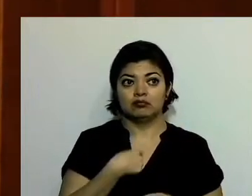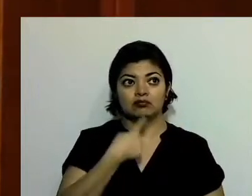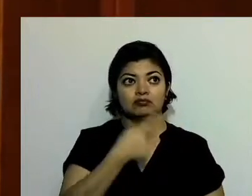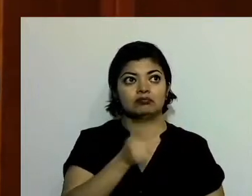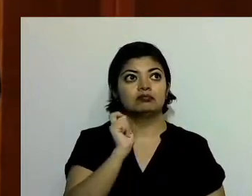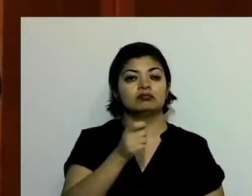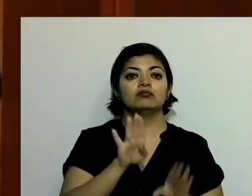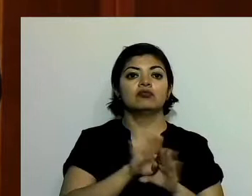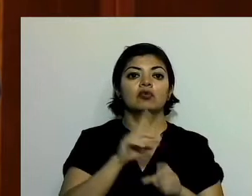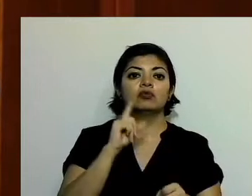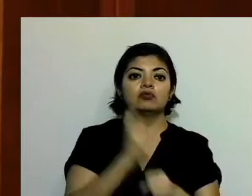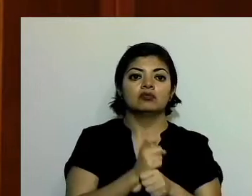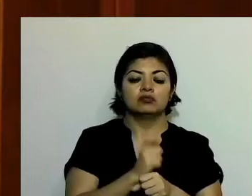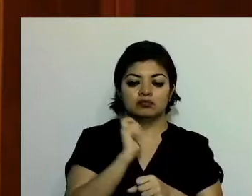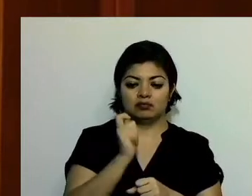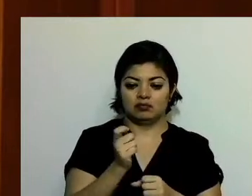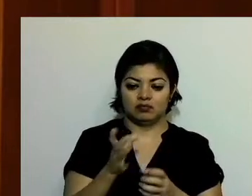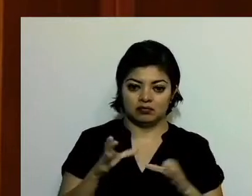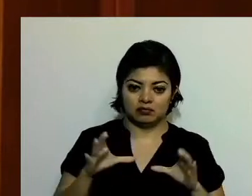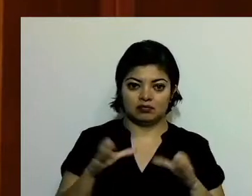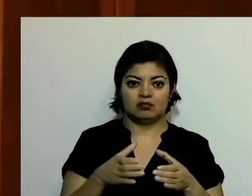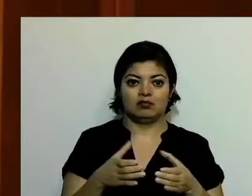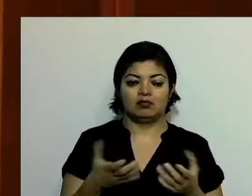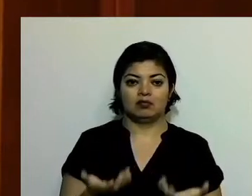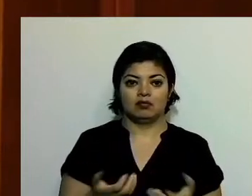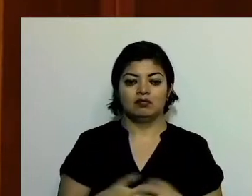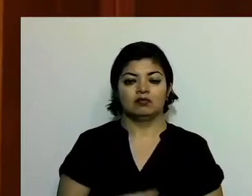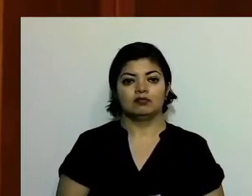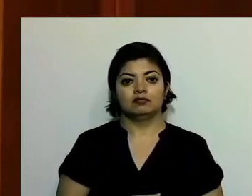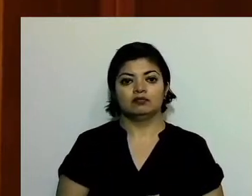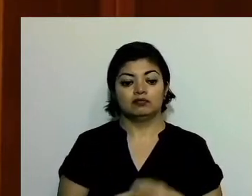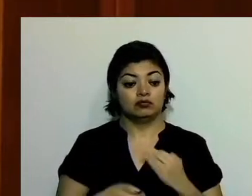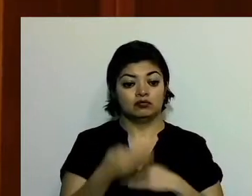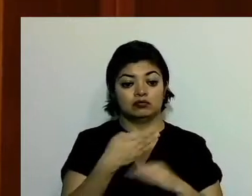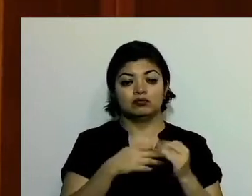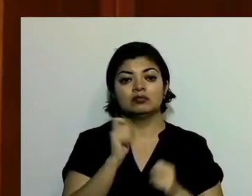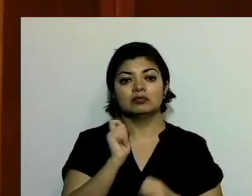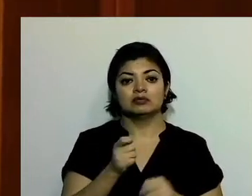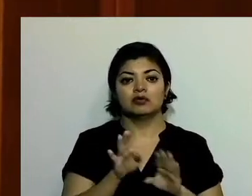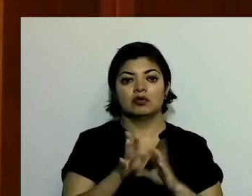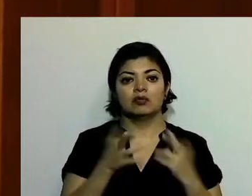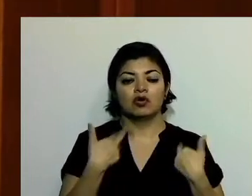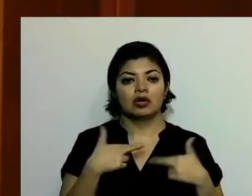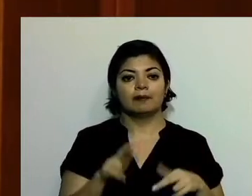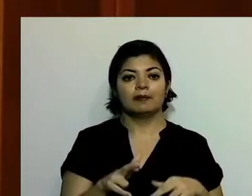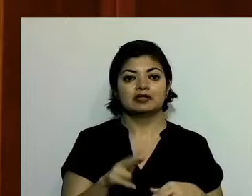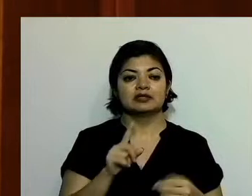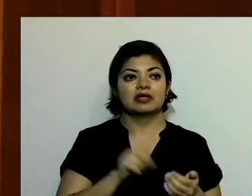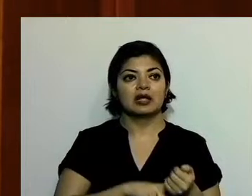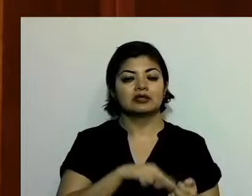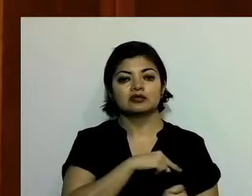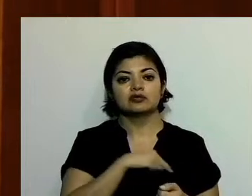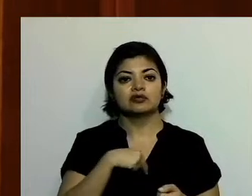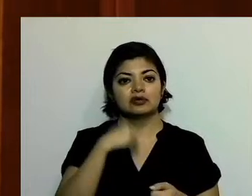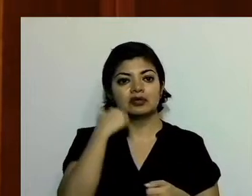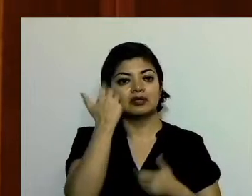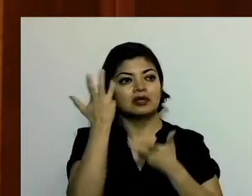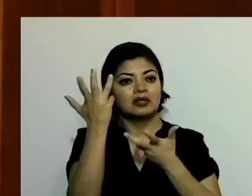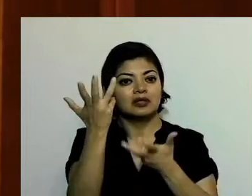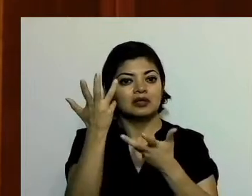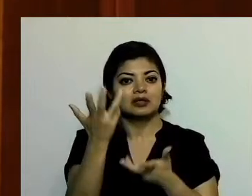del esquema republicano. Somos los representantes de las aspiraciones, de las